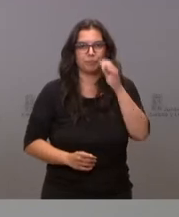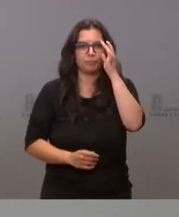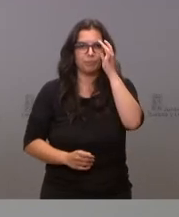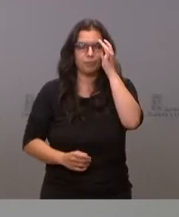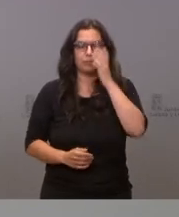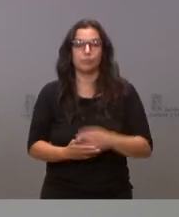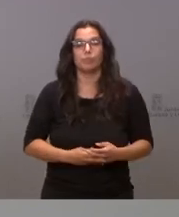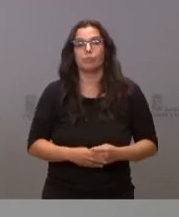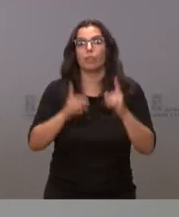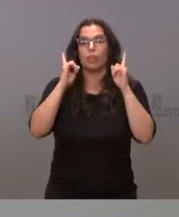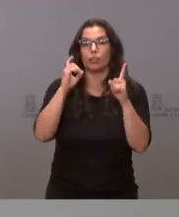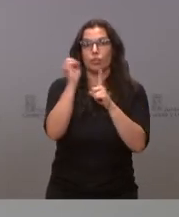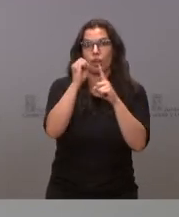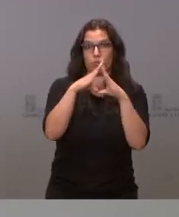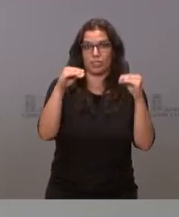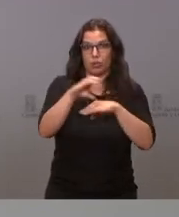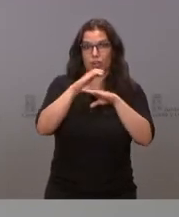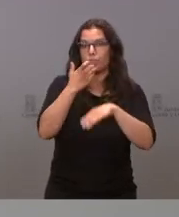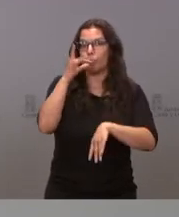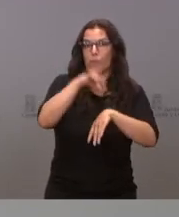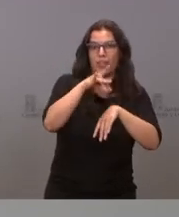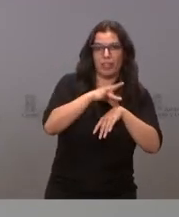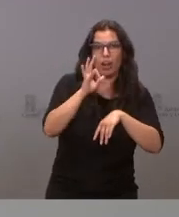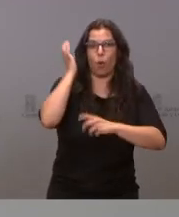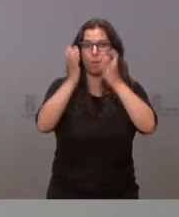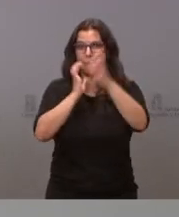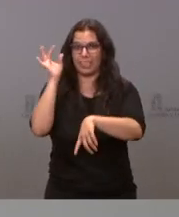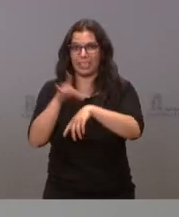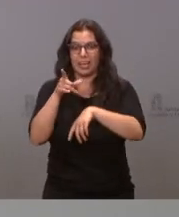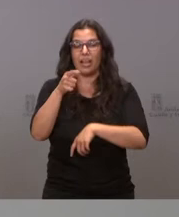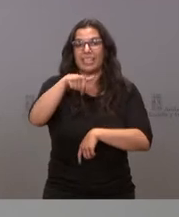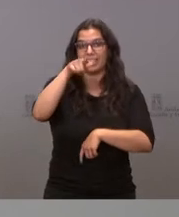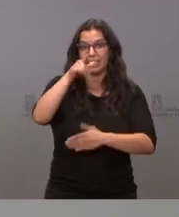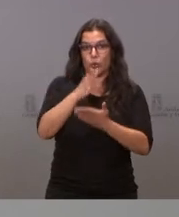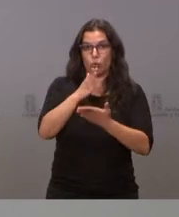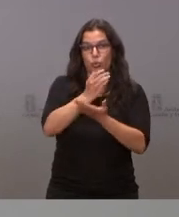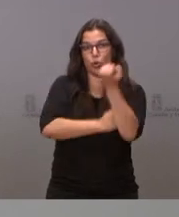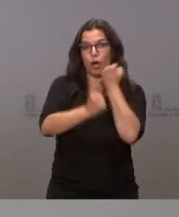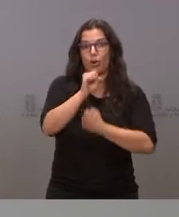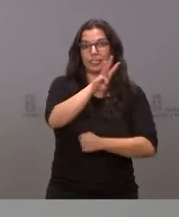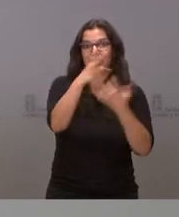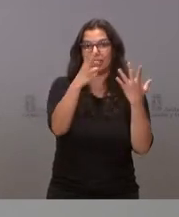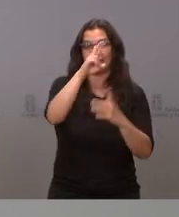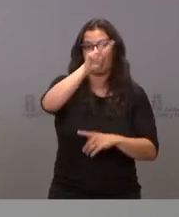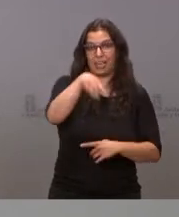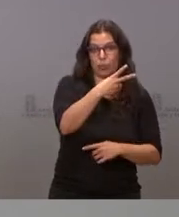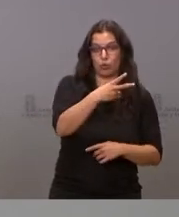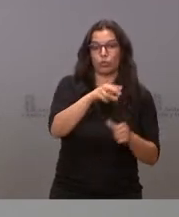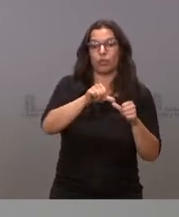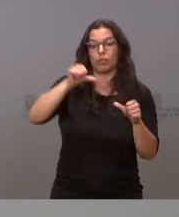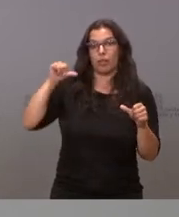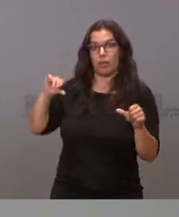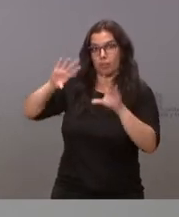En el caso de los grados, por ejemplo, un alumno de Medicina o Veterinaria, se ahorra a este curso 37 euros, que sumados a los cursos